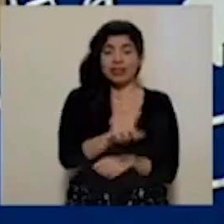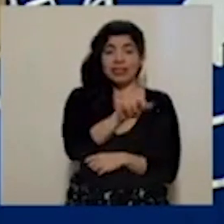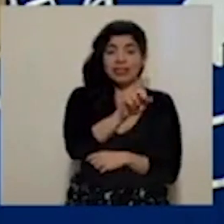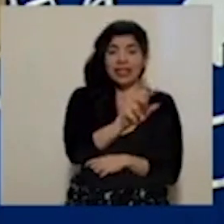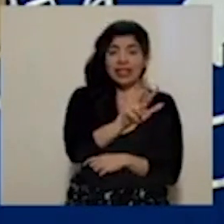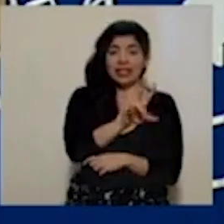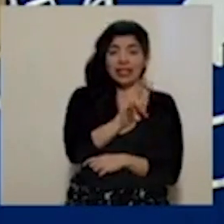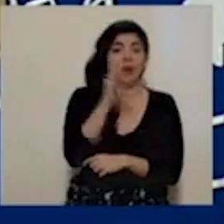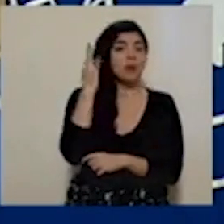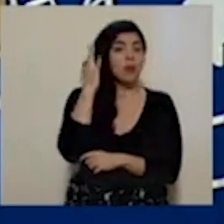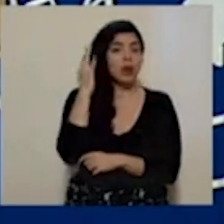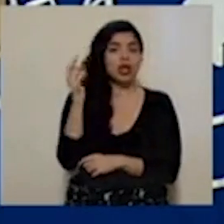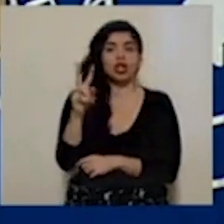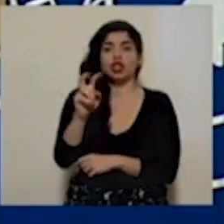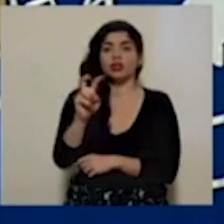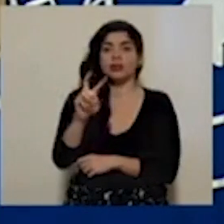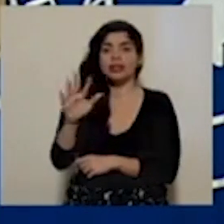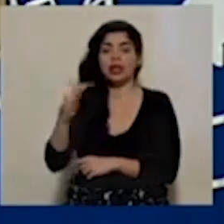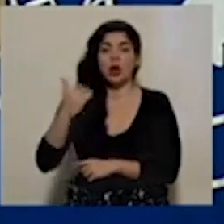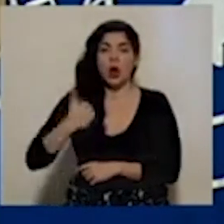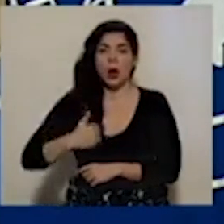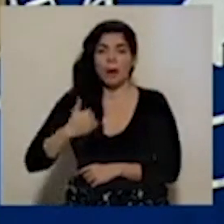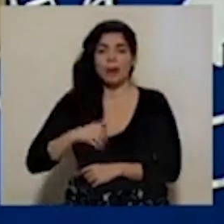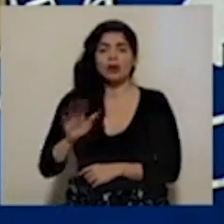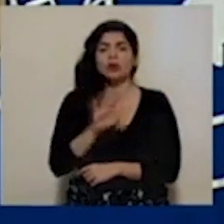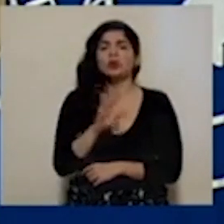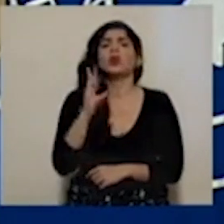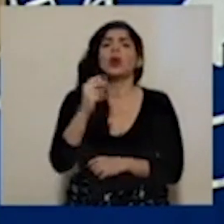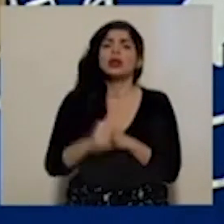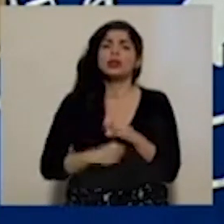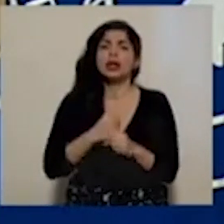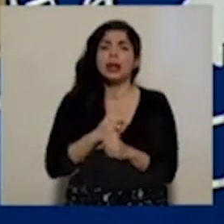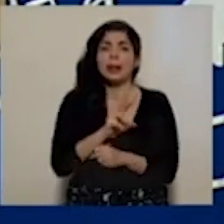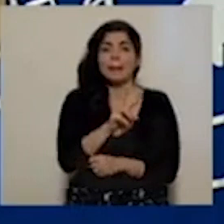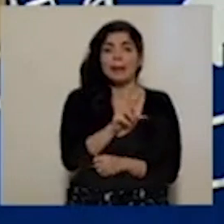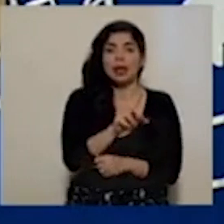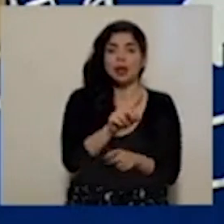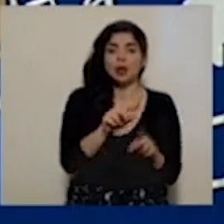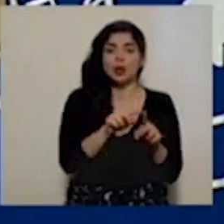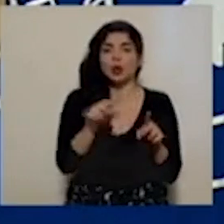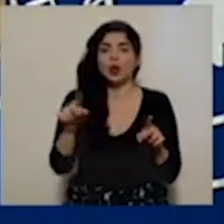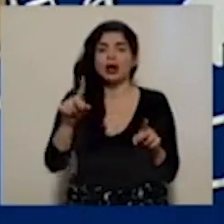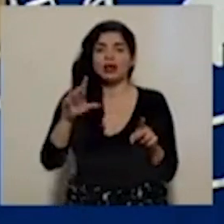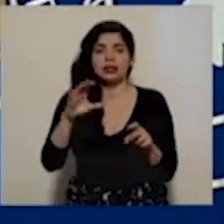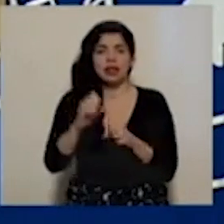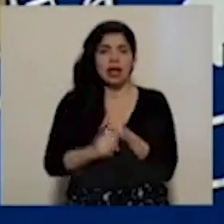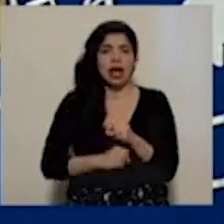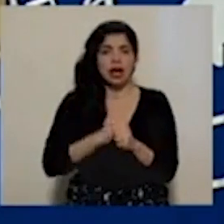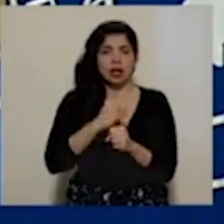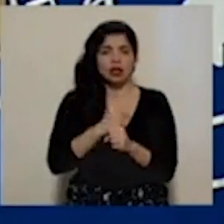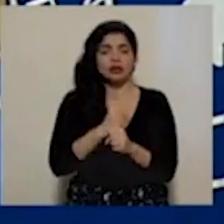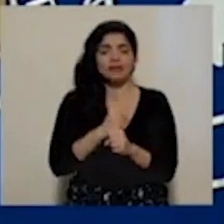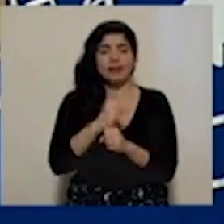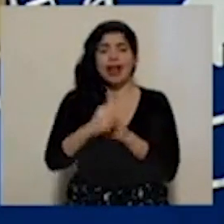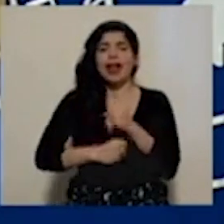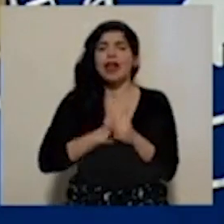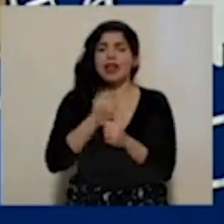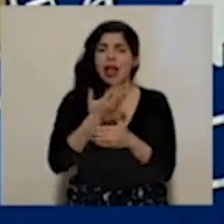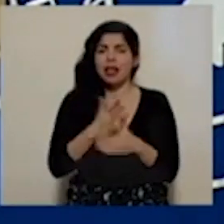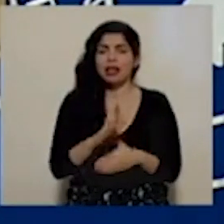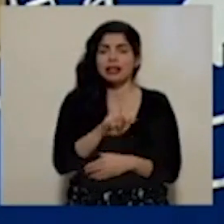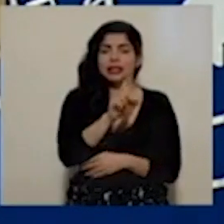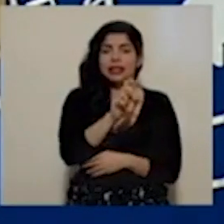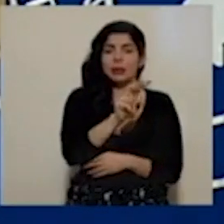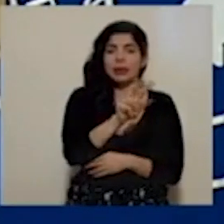137 mujeres y 225 hombres, con un rango de edad desde los 21 hasta los 100 años. Por edad son